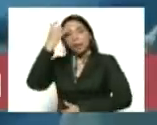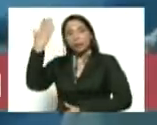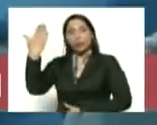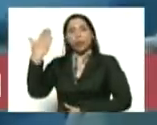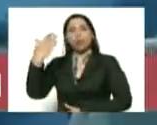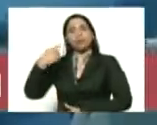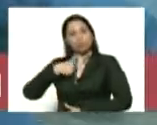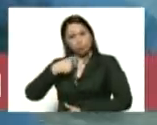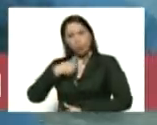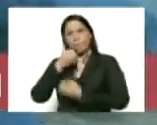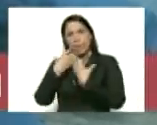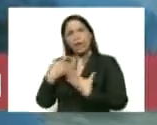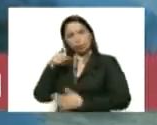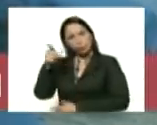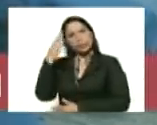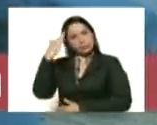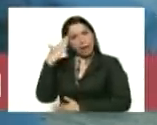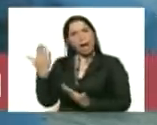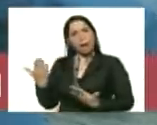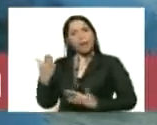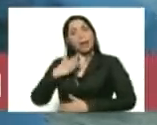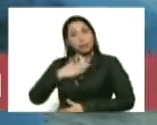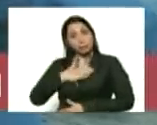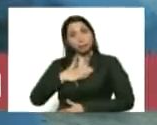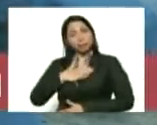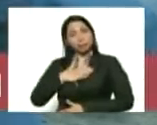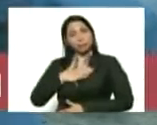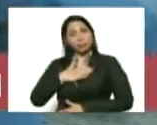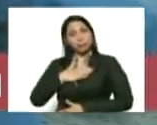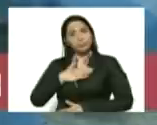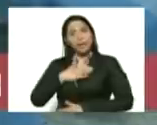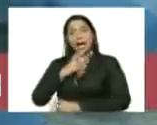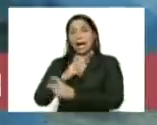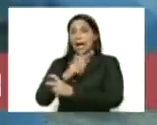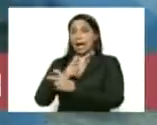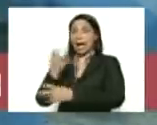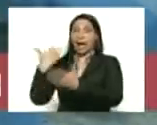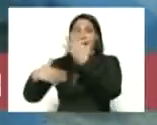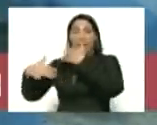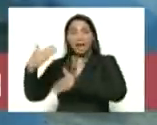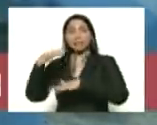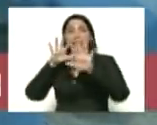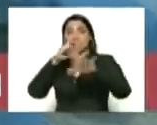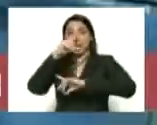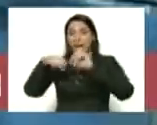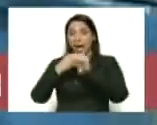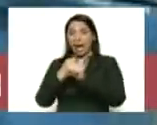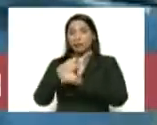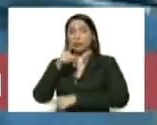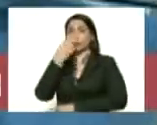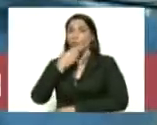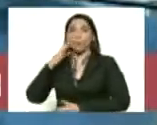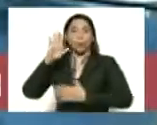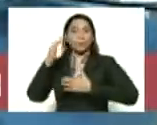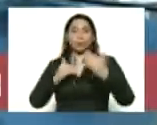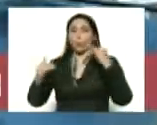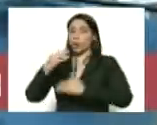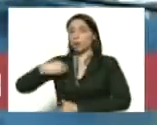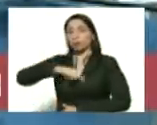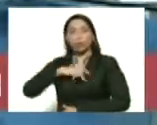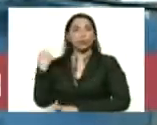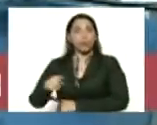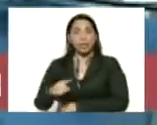bien usted lo sabe que a mí me dio un canciller hace más de 10 años un riñón y esto era un compromiso moral que nosotros teníamos